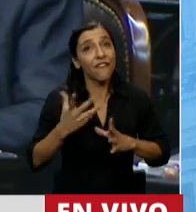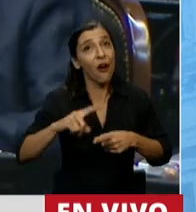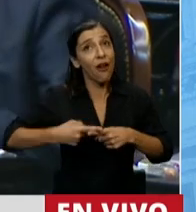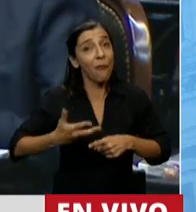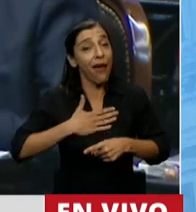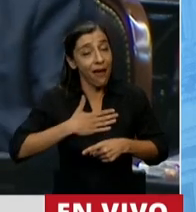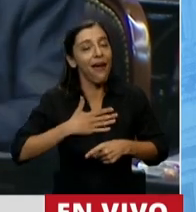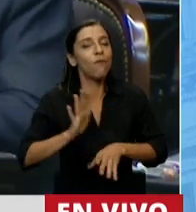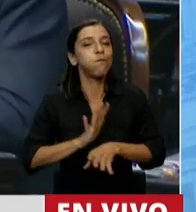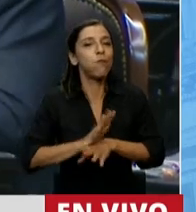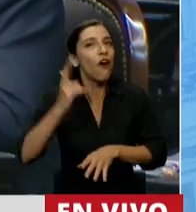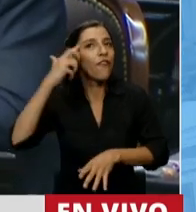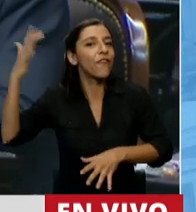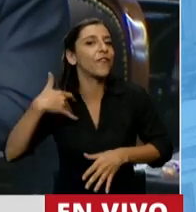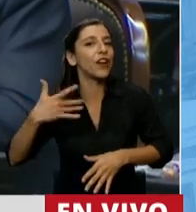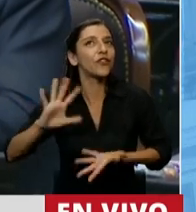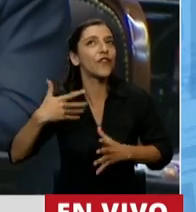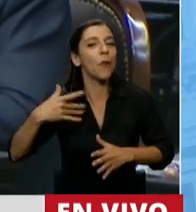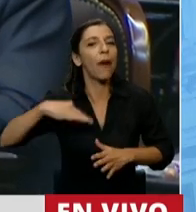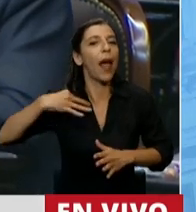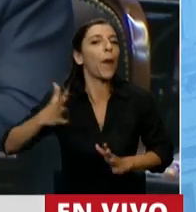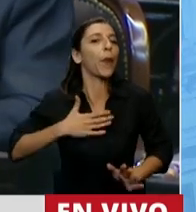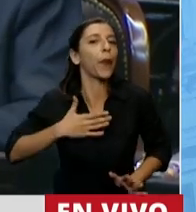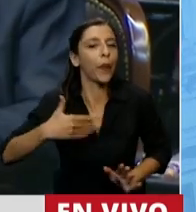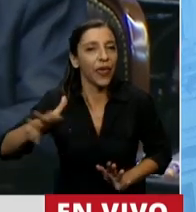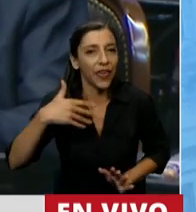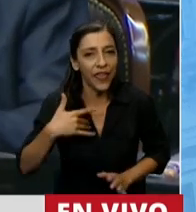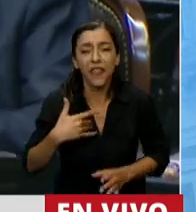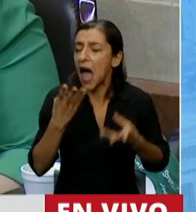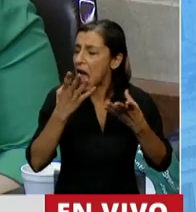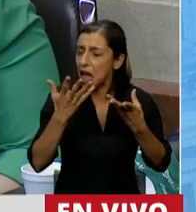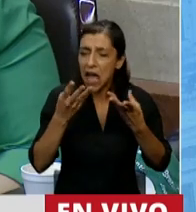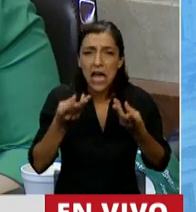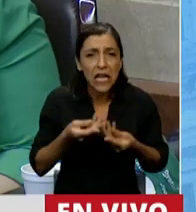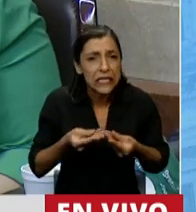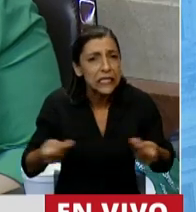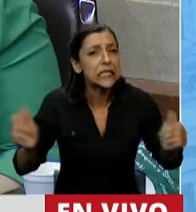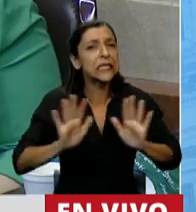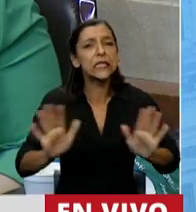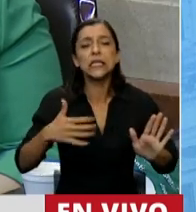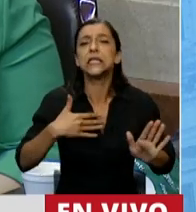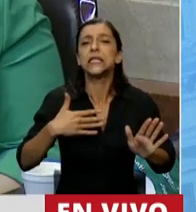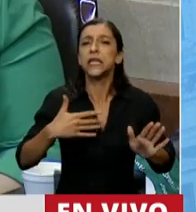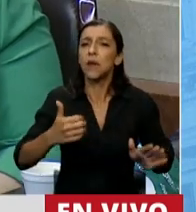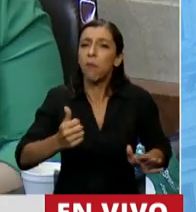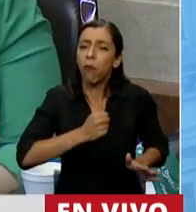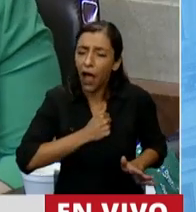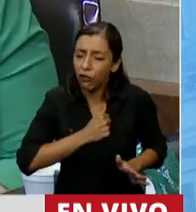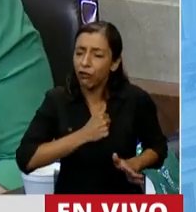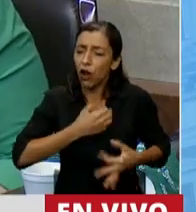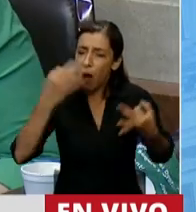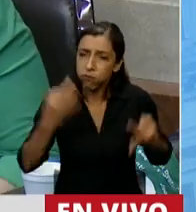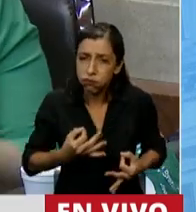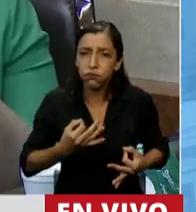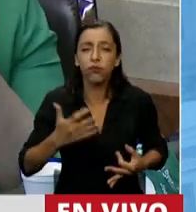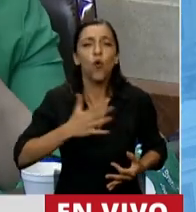simple, práctica, popular, profundamente cristiana y profundamente humanista.